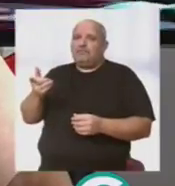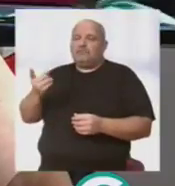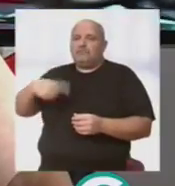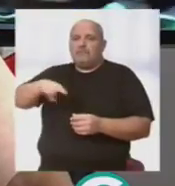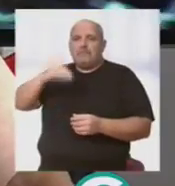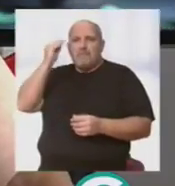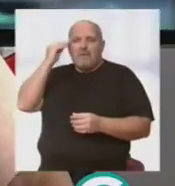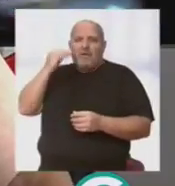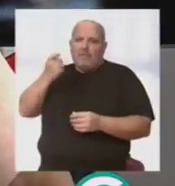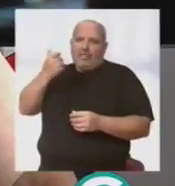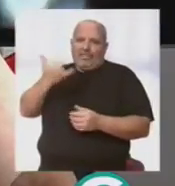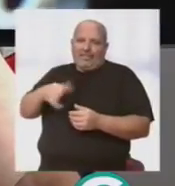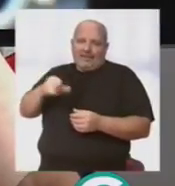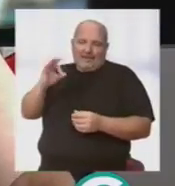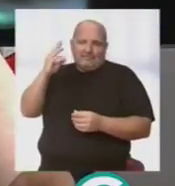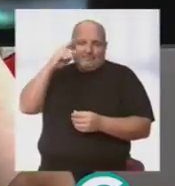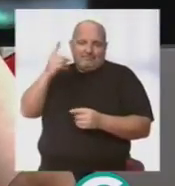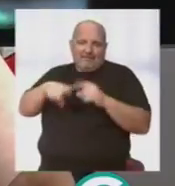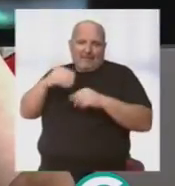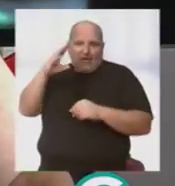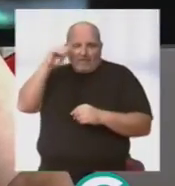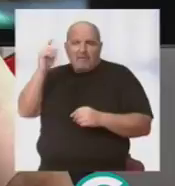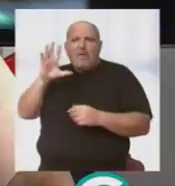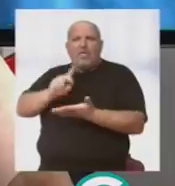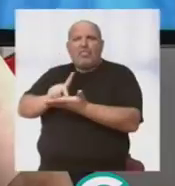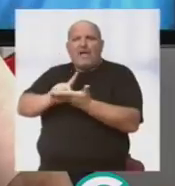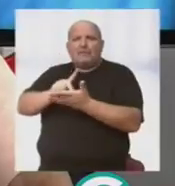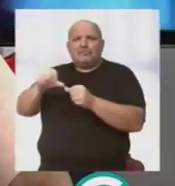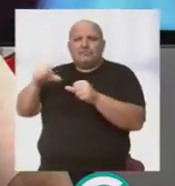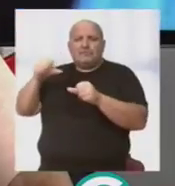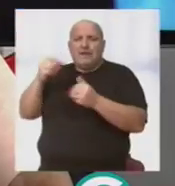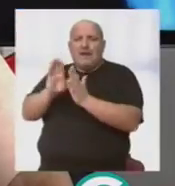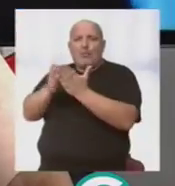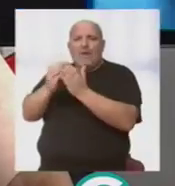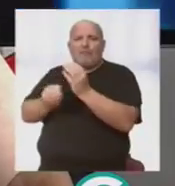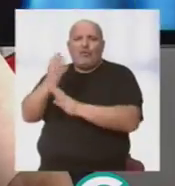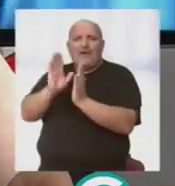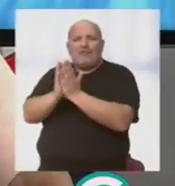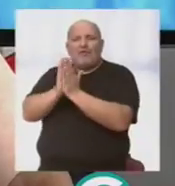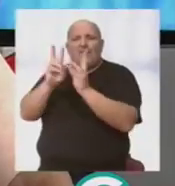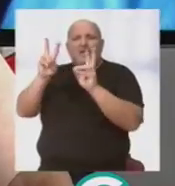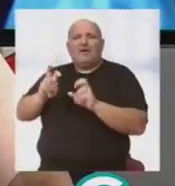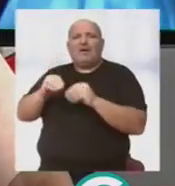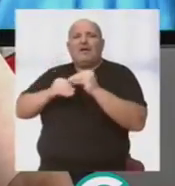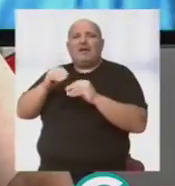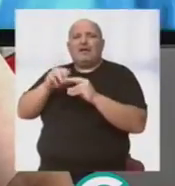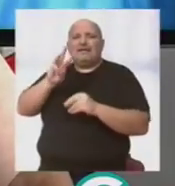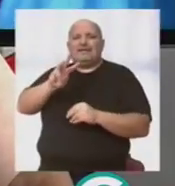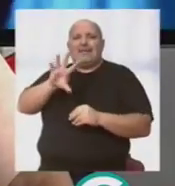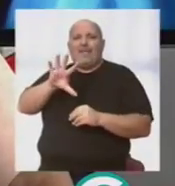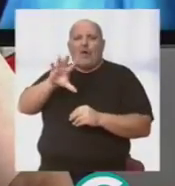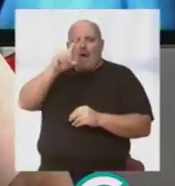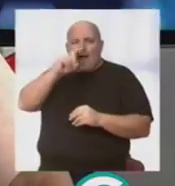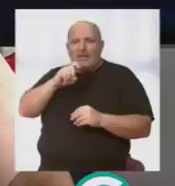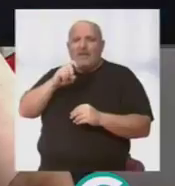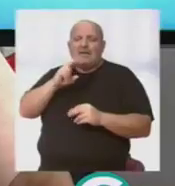memoria va flaqueando, pero tenemos unos datos muy importantes que fue ese libro, ese libro que se hizo de los 35 años